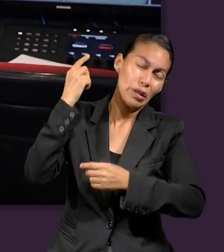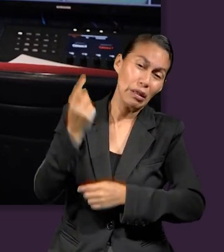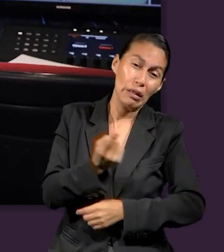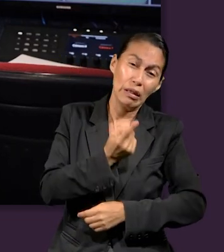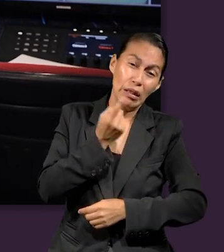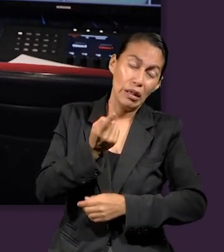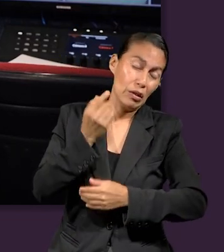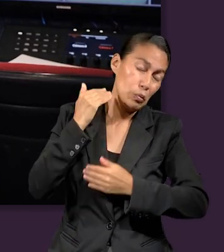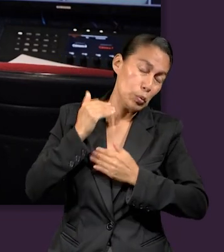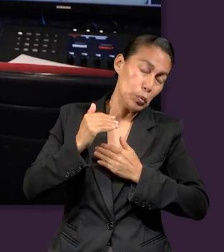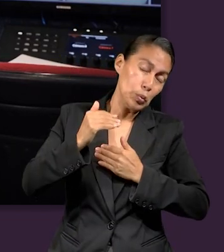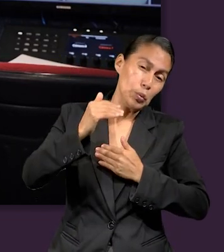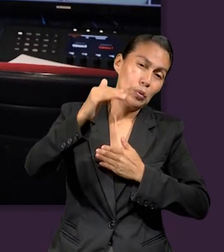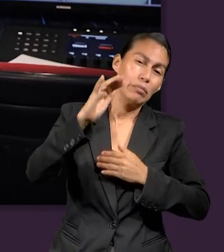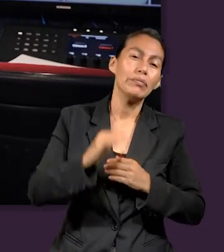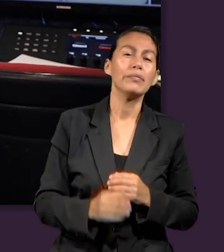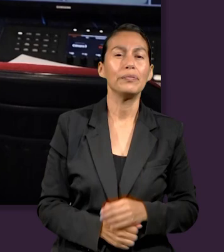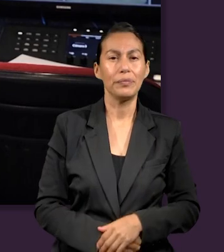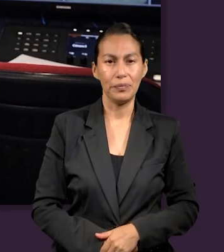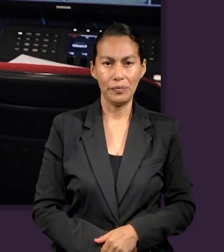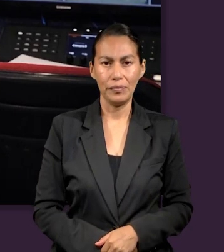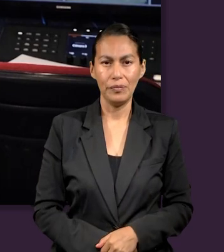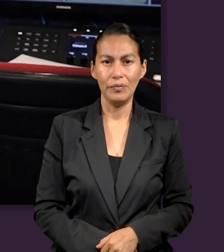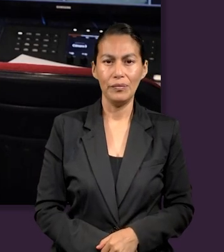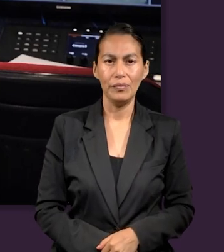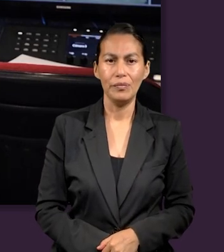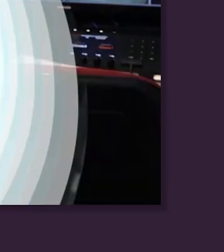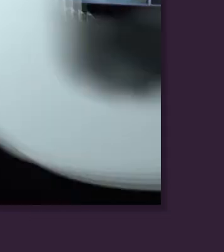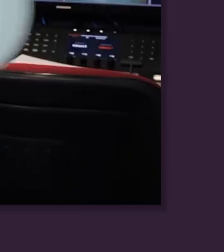será un reino que durará por la eternidad.